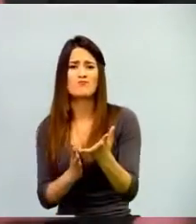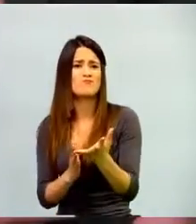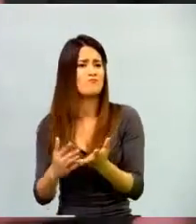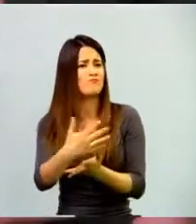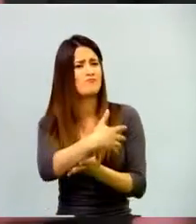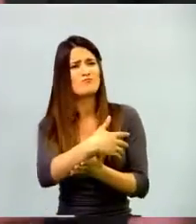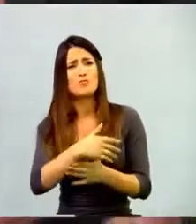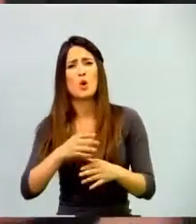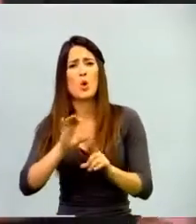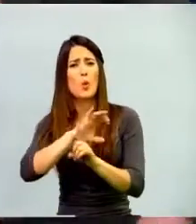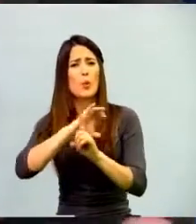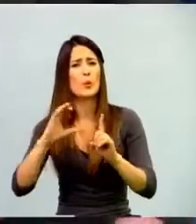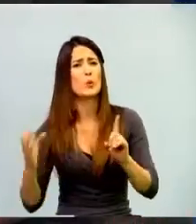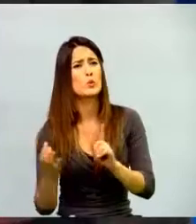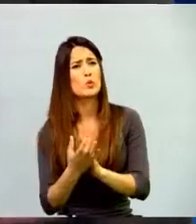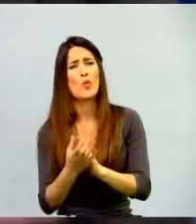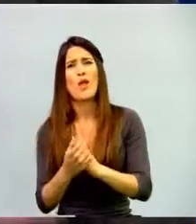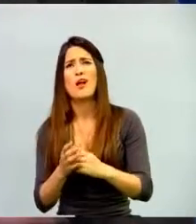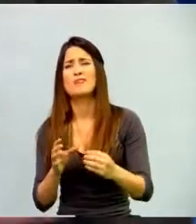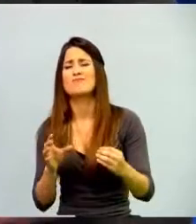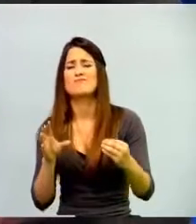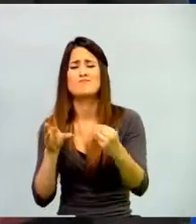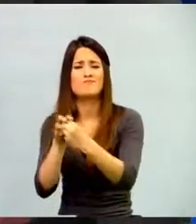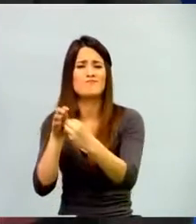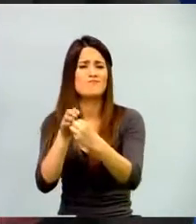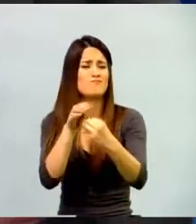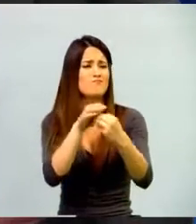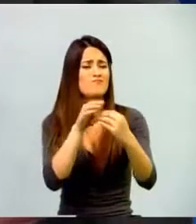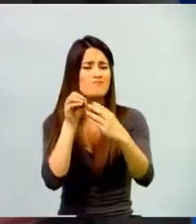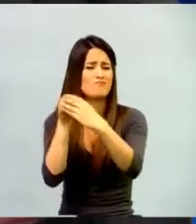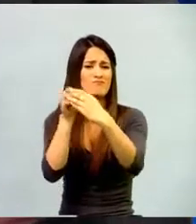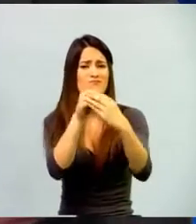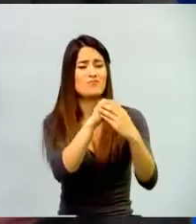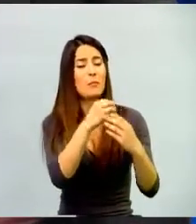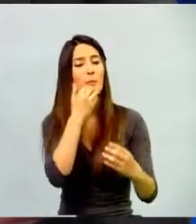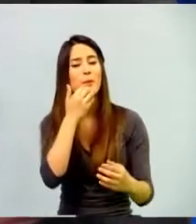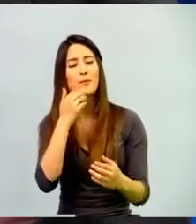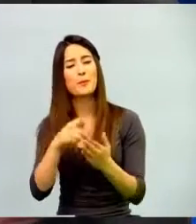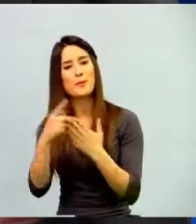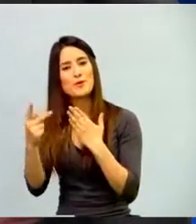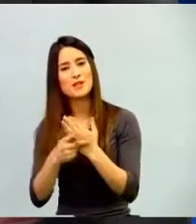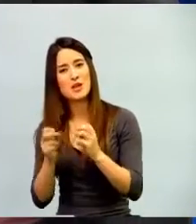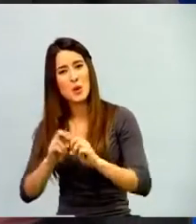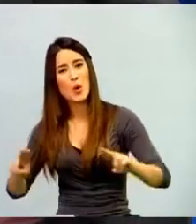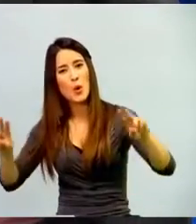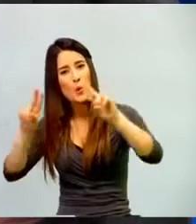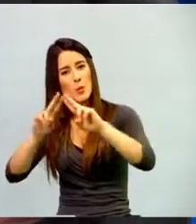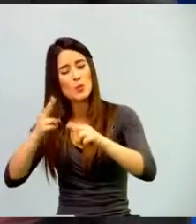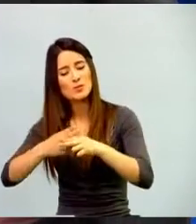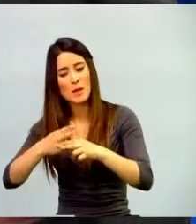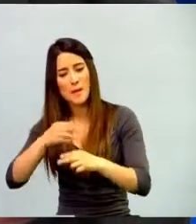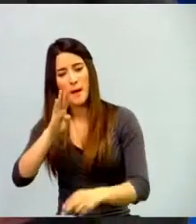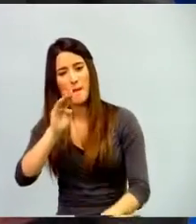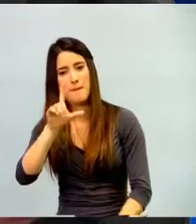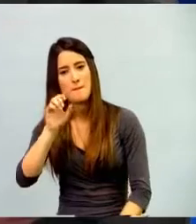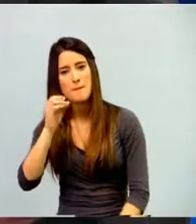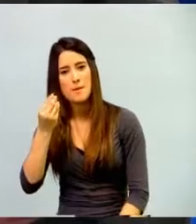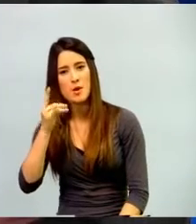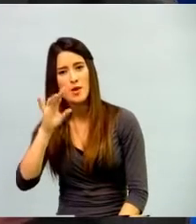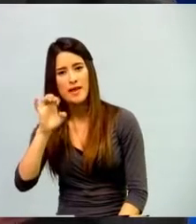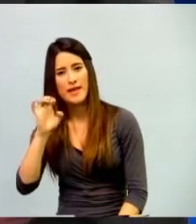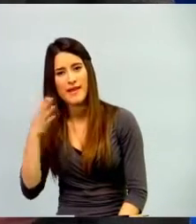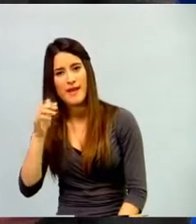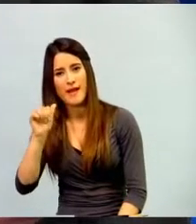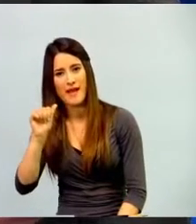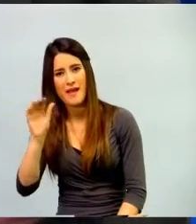casos, por ejemplo, me encanta el caso de un proyecto de Naciones Unidas que se llama Bloque a Bloque. Es muy interesante porque